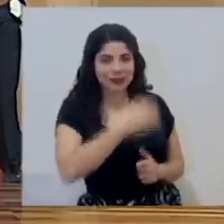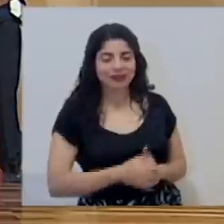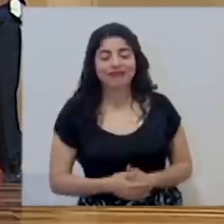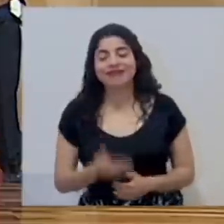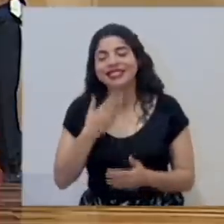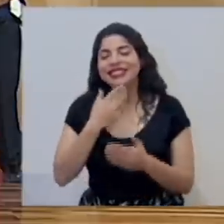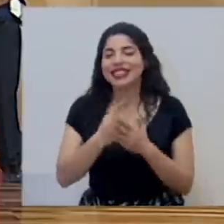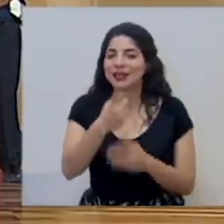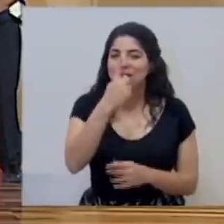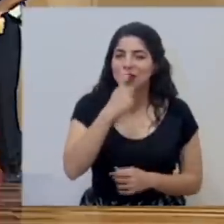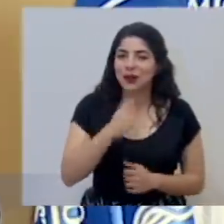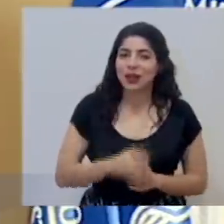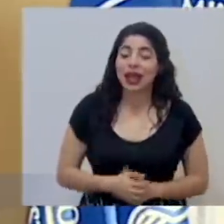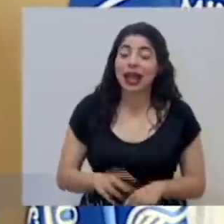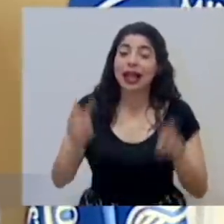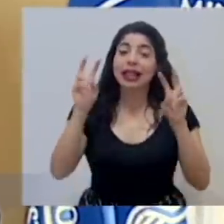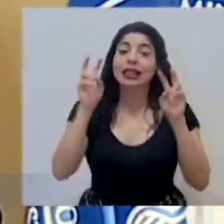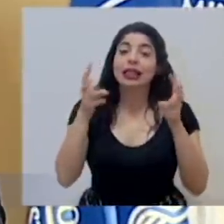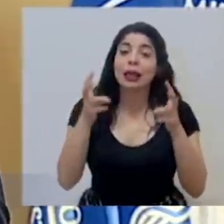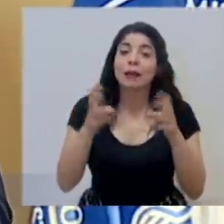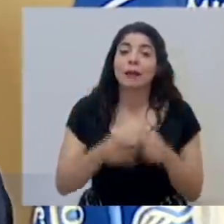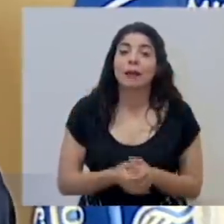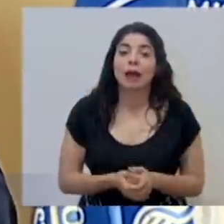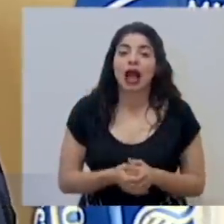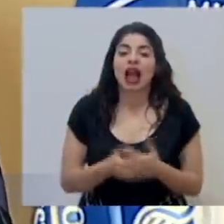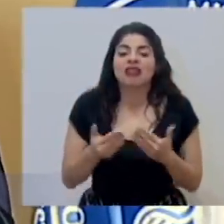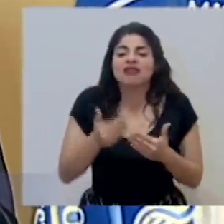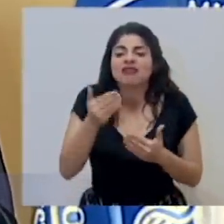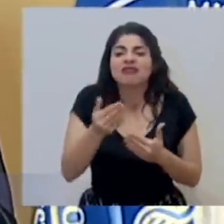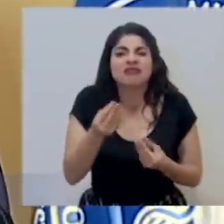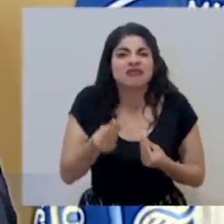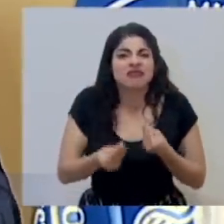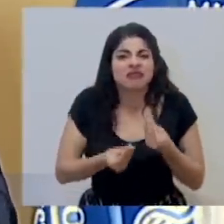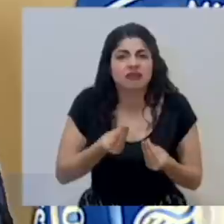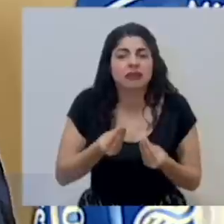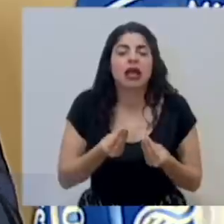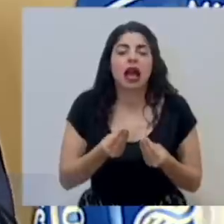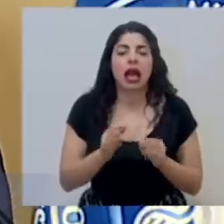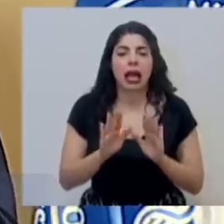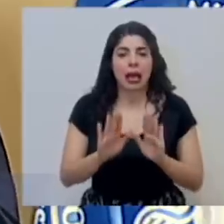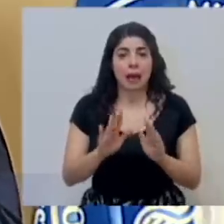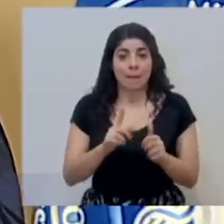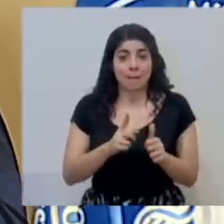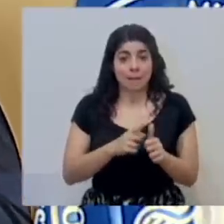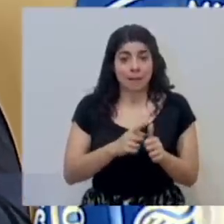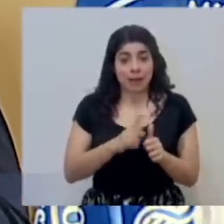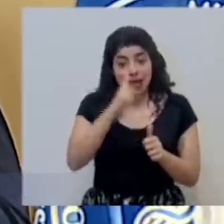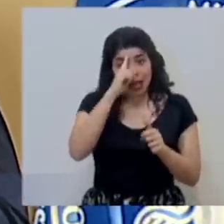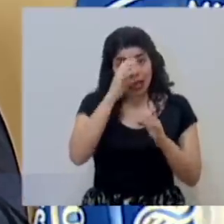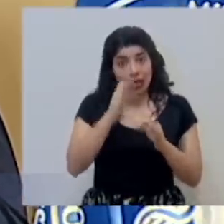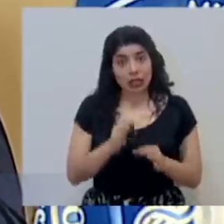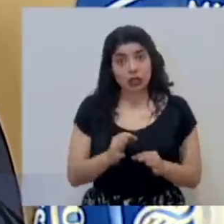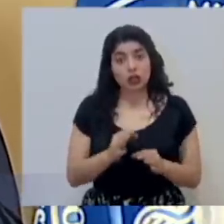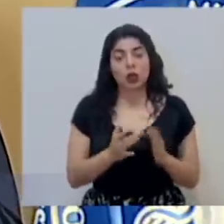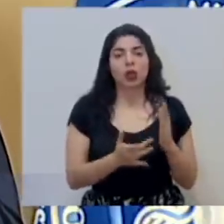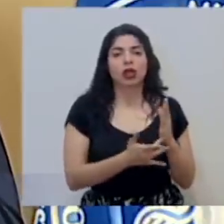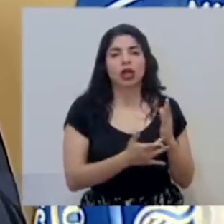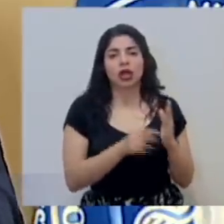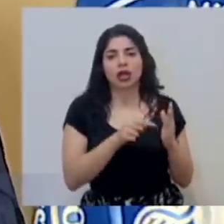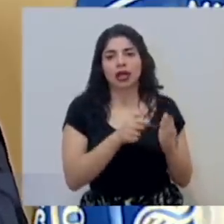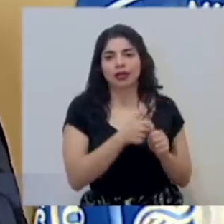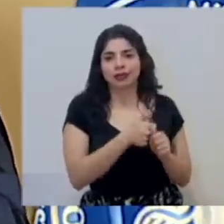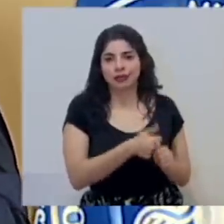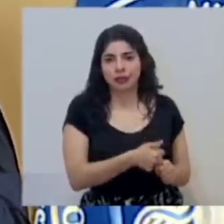Gracias por la pregunta. ¿En materia de qué seguiría? Bueno, lo primero es, esas decisiones se toman a partir de un criterio